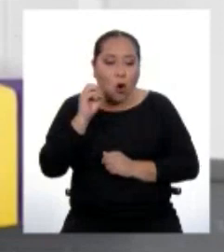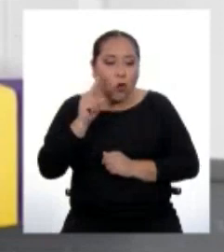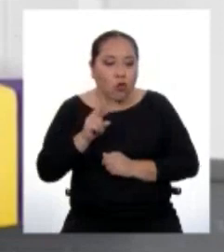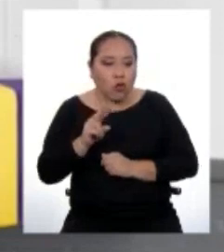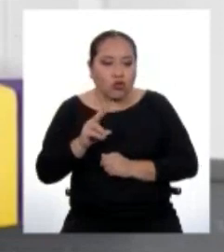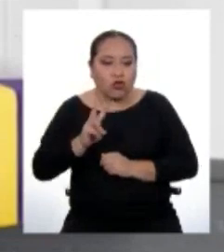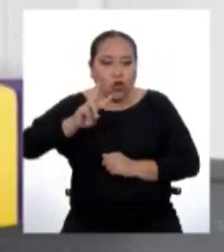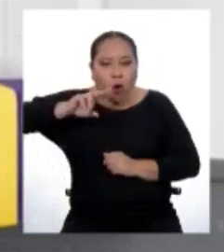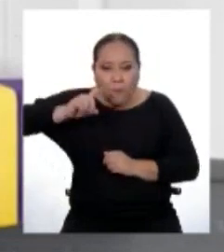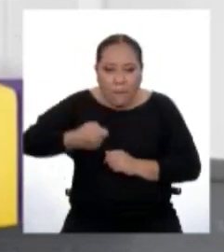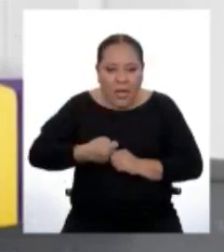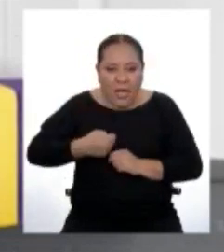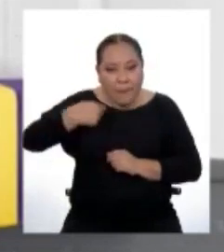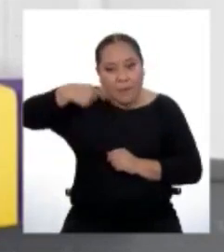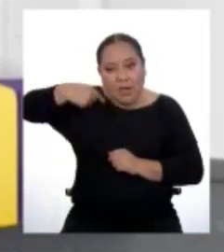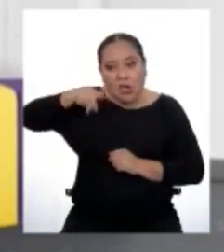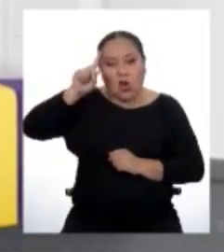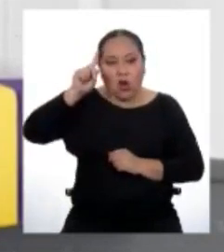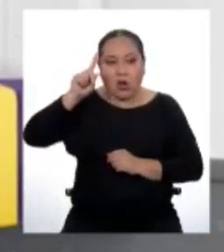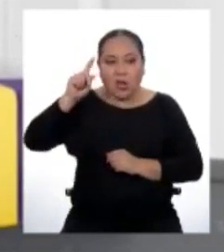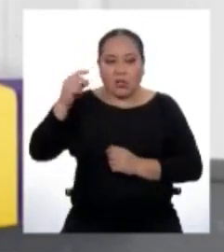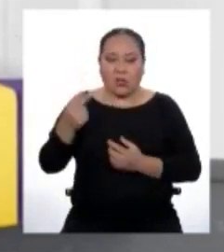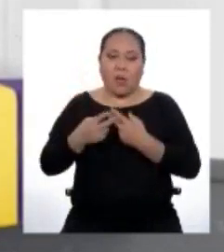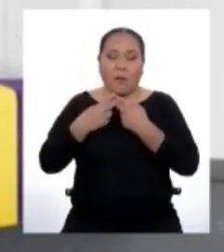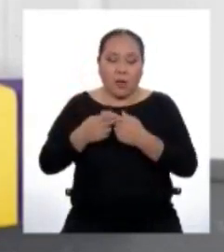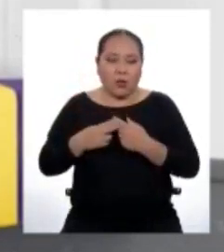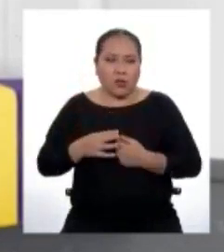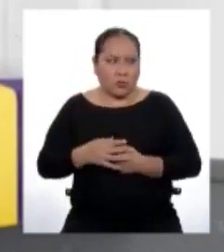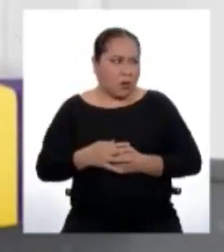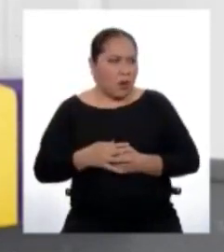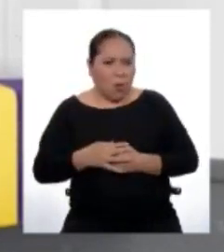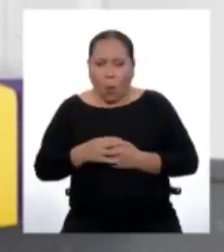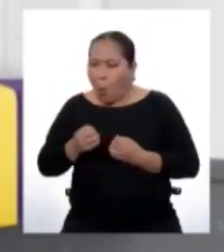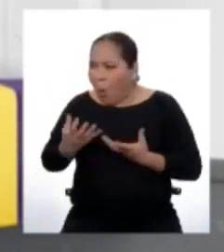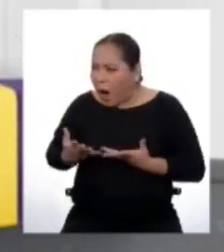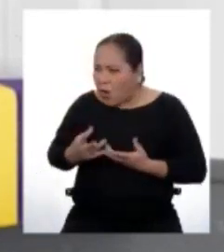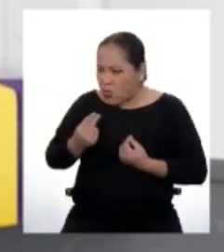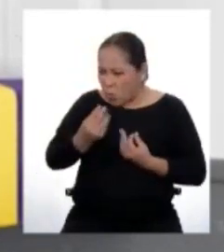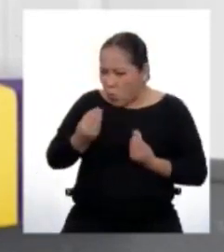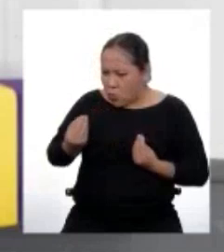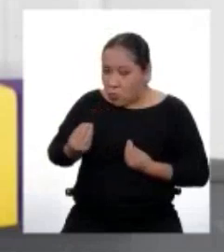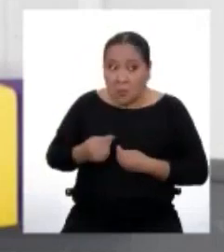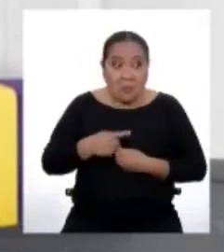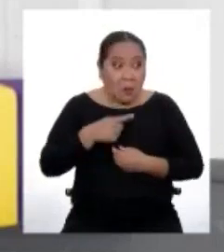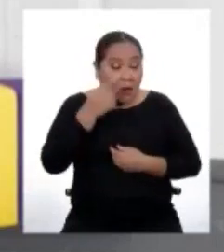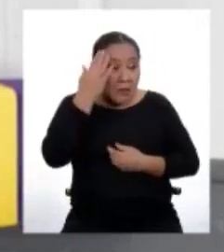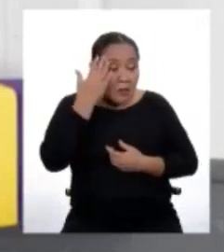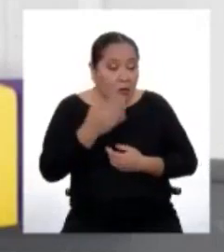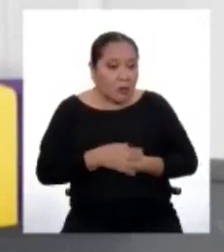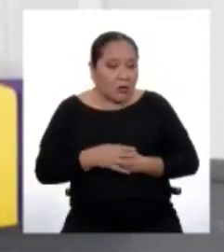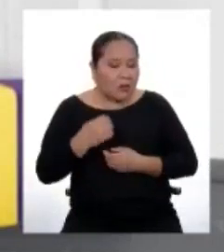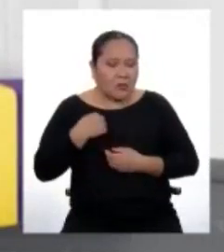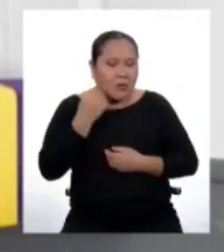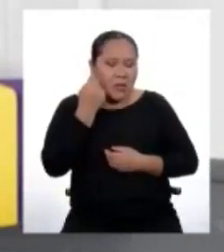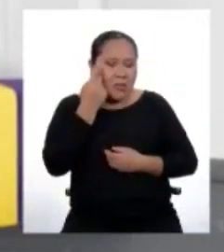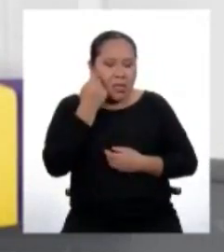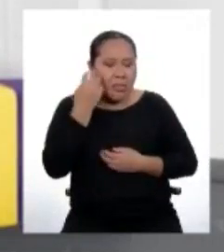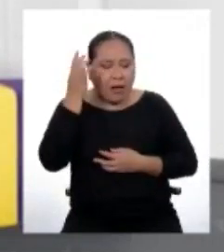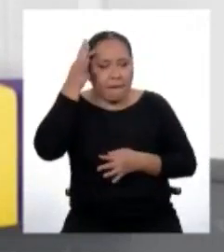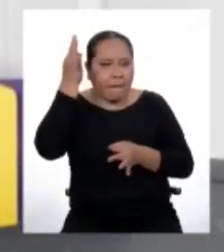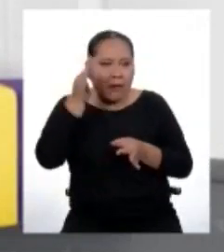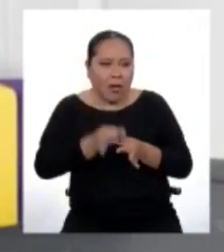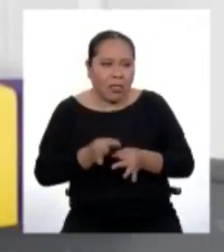.000 millones de toneladas. ¿2.000 millones de toneladas? Suena un montón. ¿Puedes creerlo? La verdad que no le tenía tanta fe,